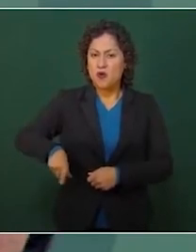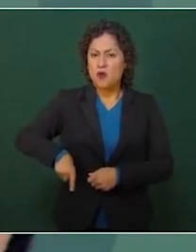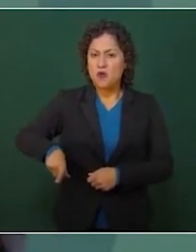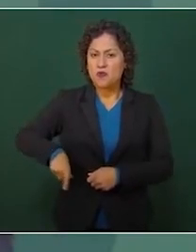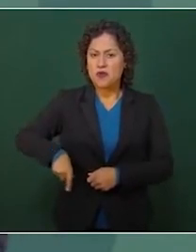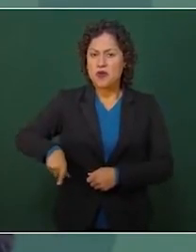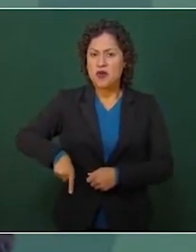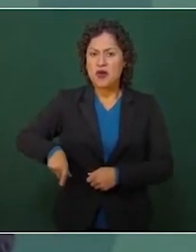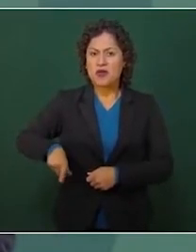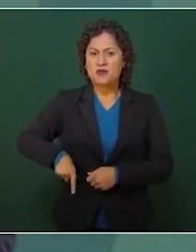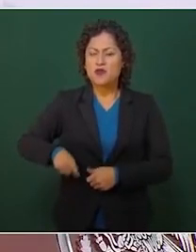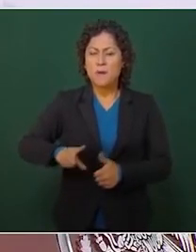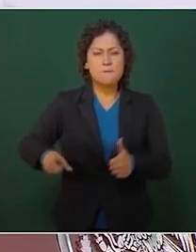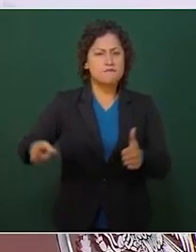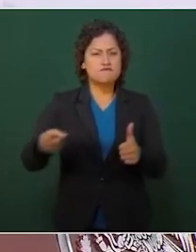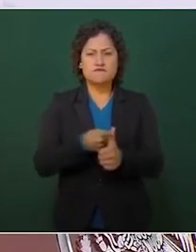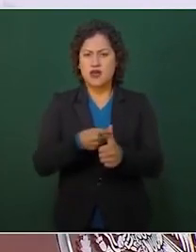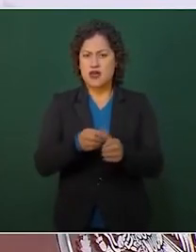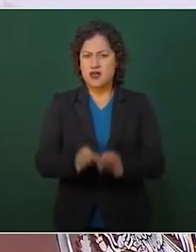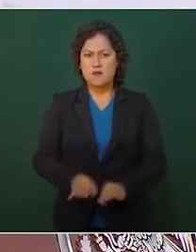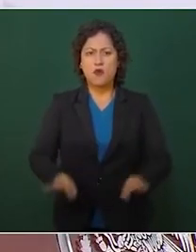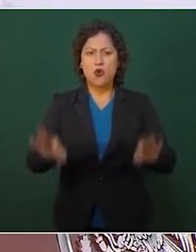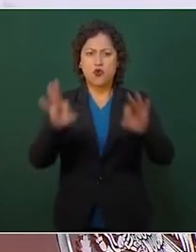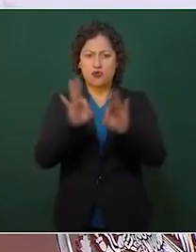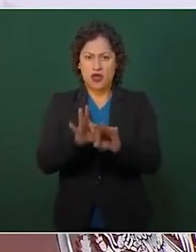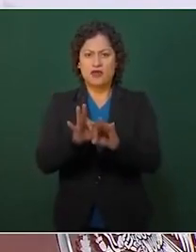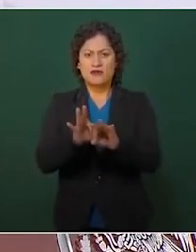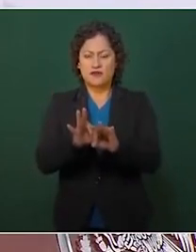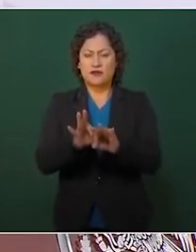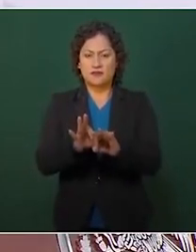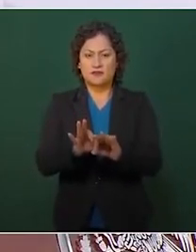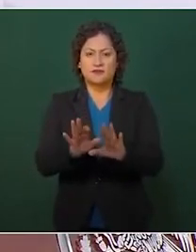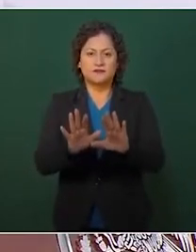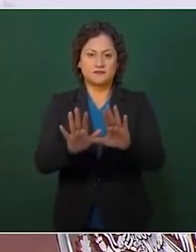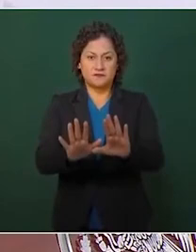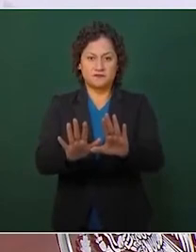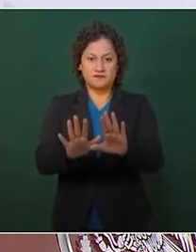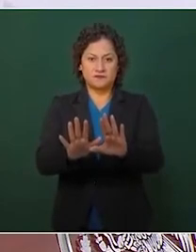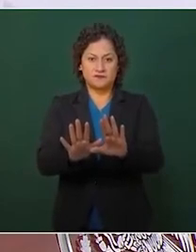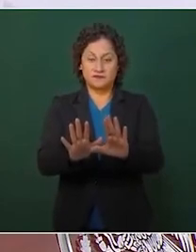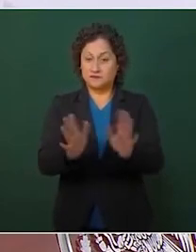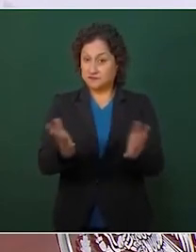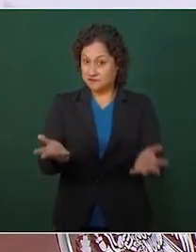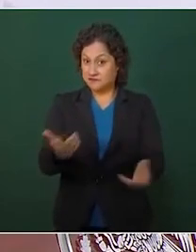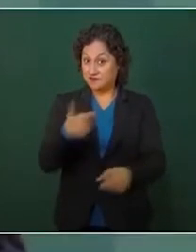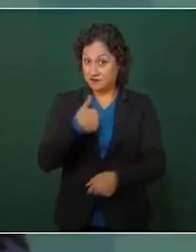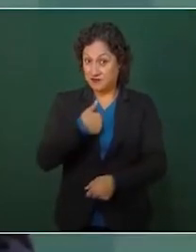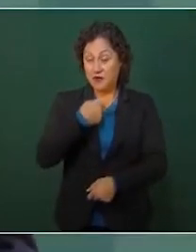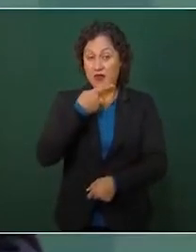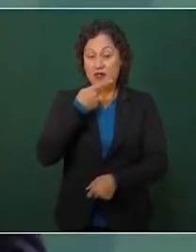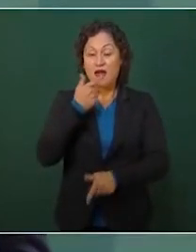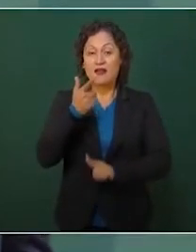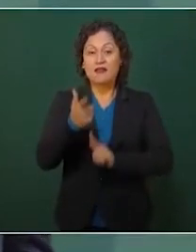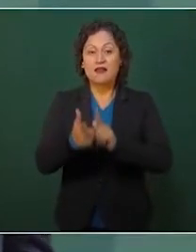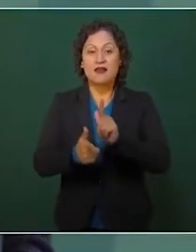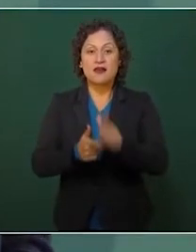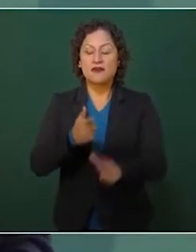fundamental, básico. En cinco segundos, usted que no habla de corrido, y dígalo además